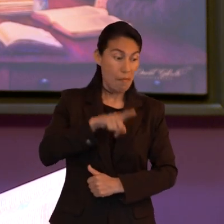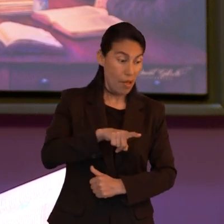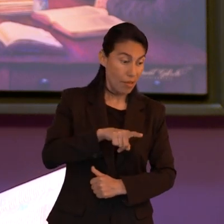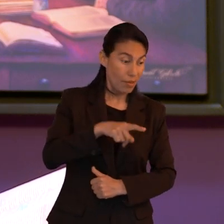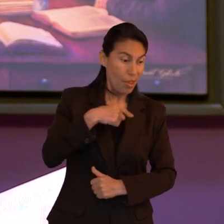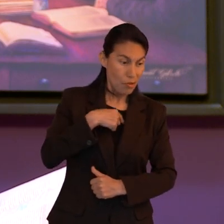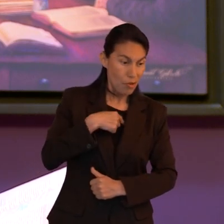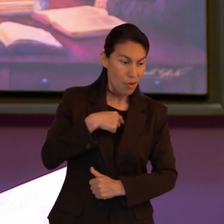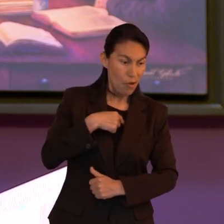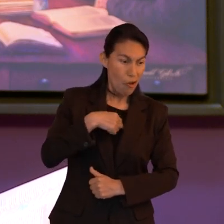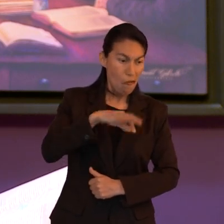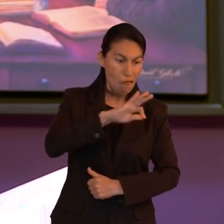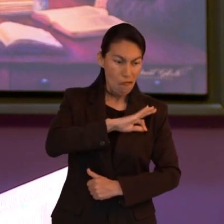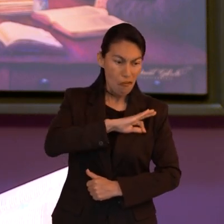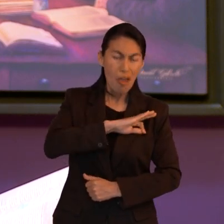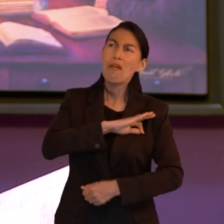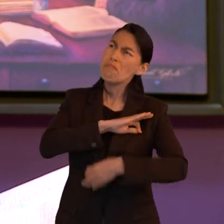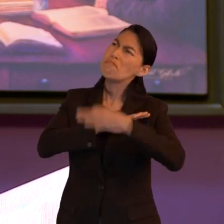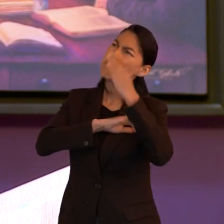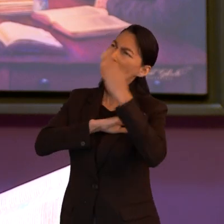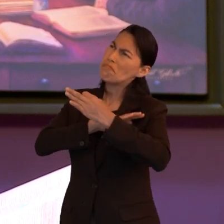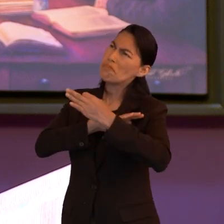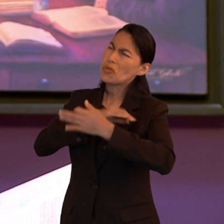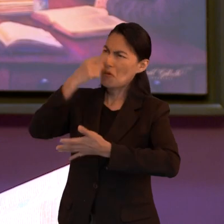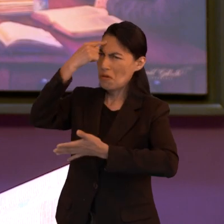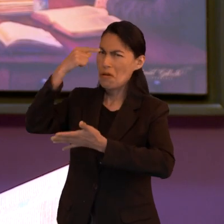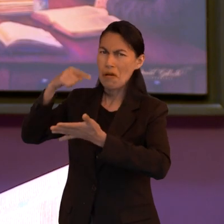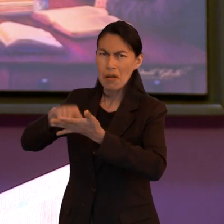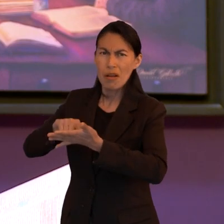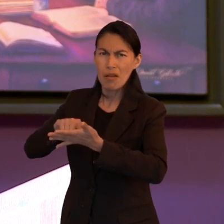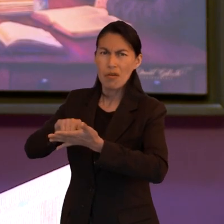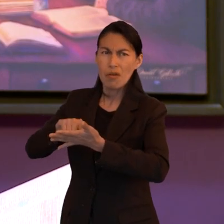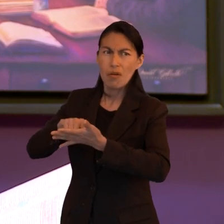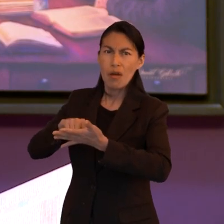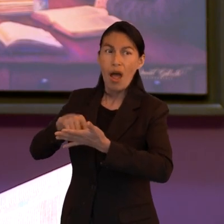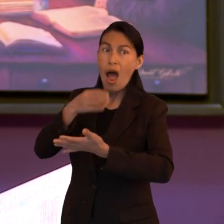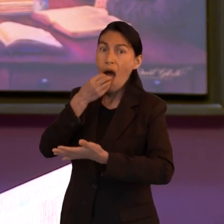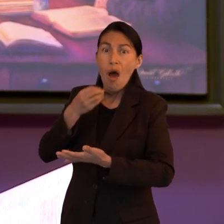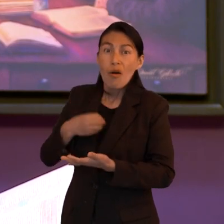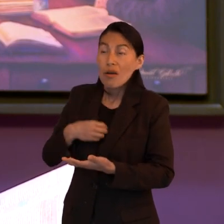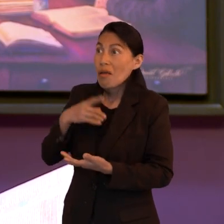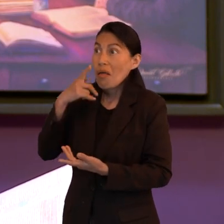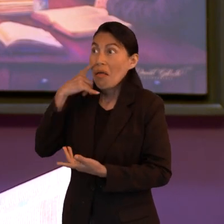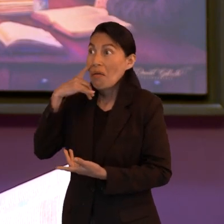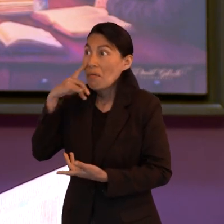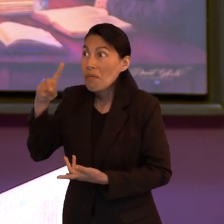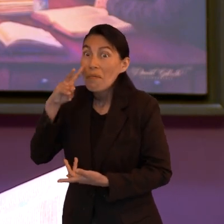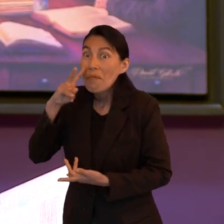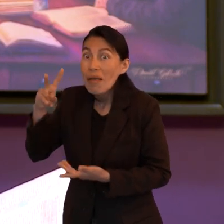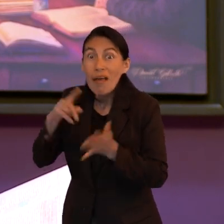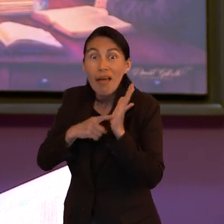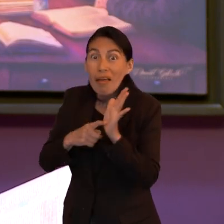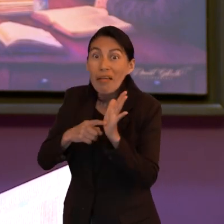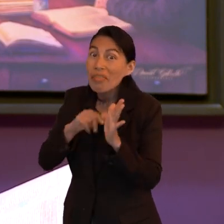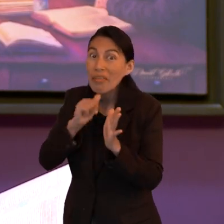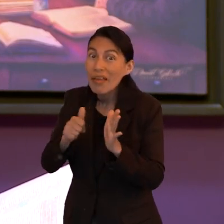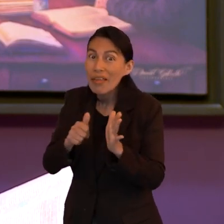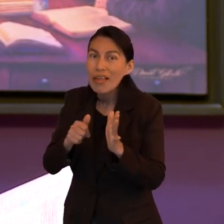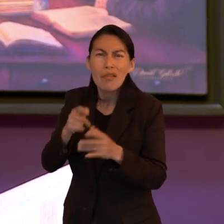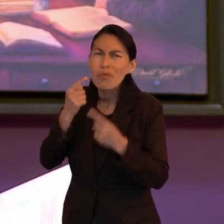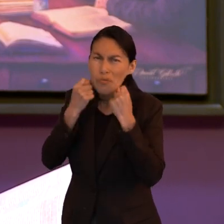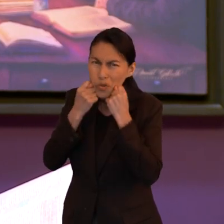yo debo creer entonces como comentaron los compañeros nosotros en esta carrera necesitamos